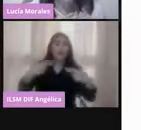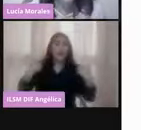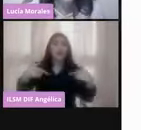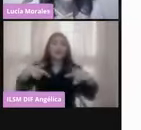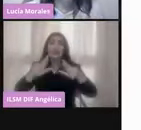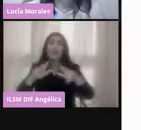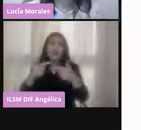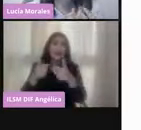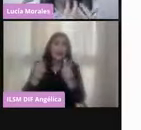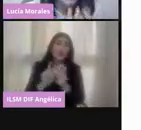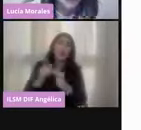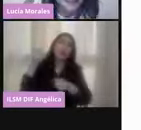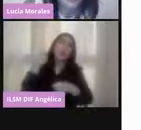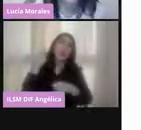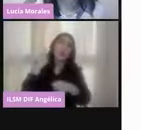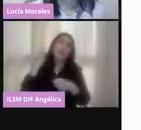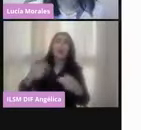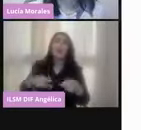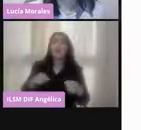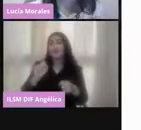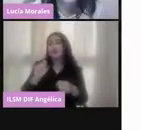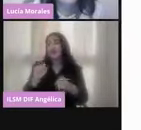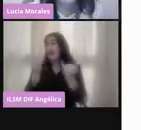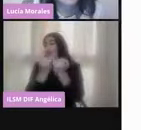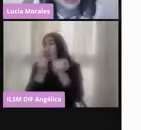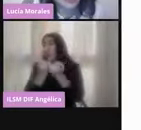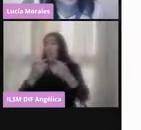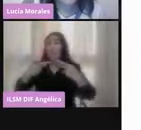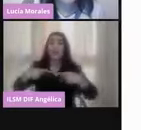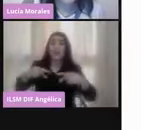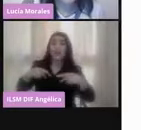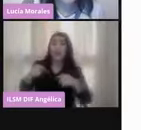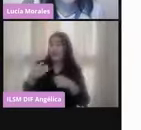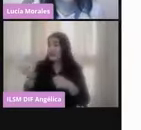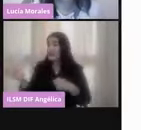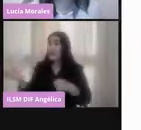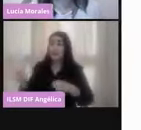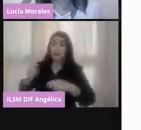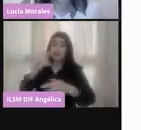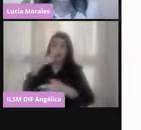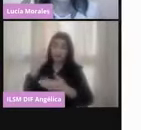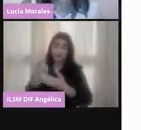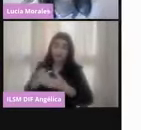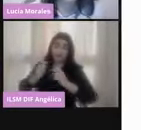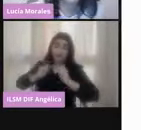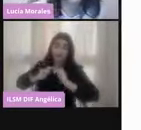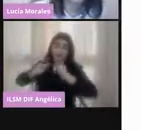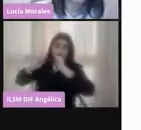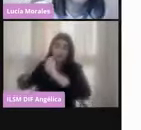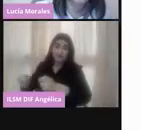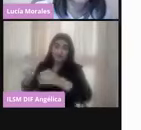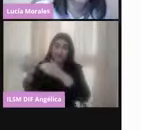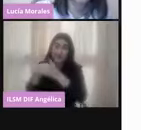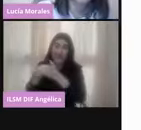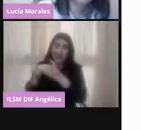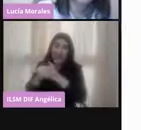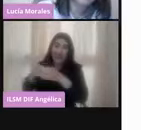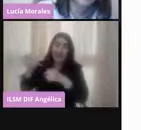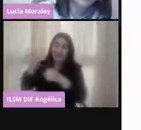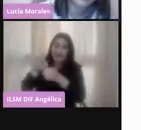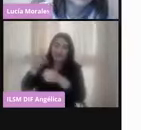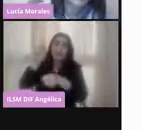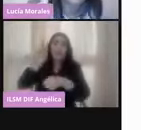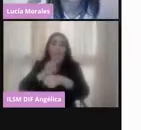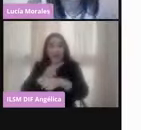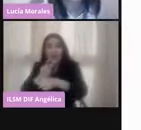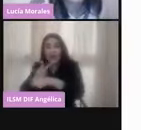a la ciudadanía que gentilmente acepta el cargo de funcionaria o de funcionario de casilla, de observador o